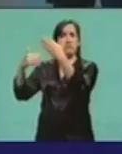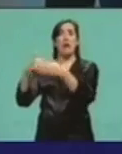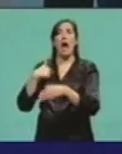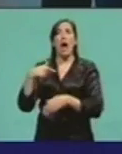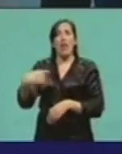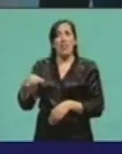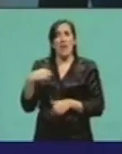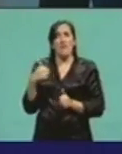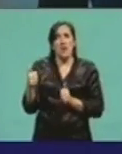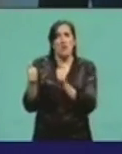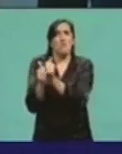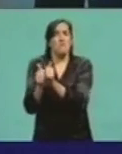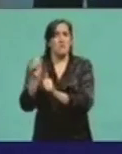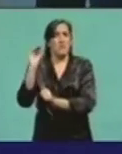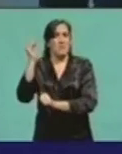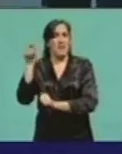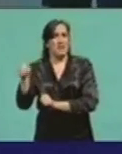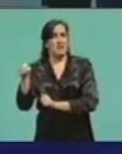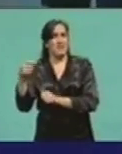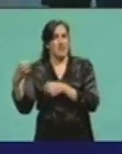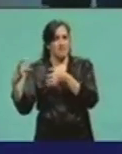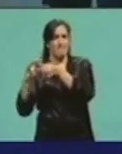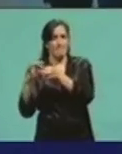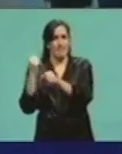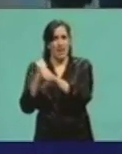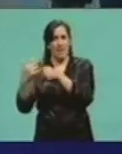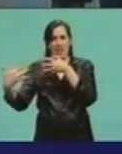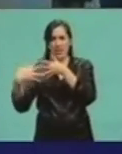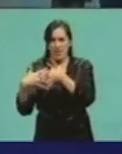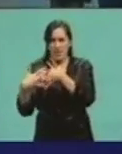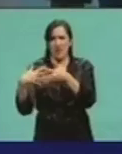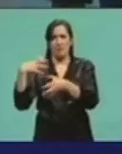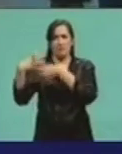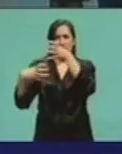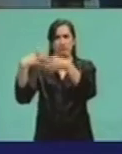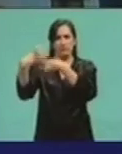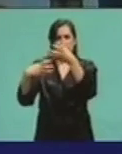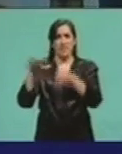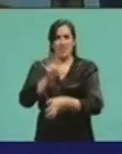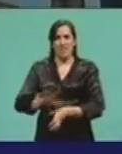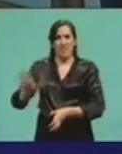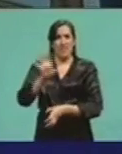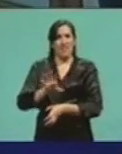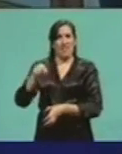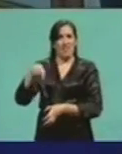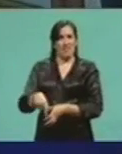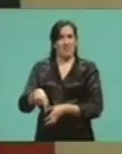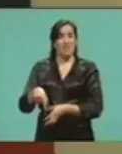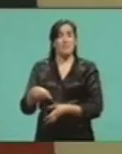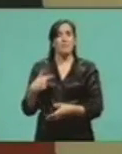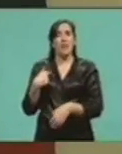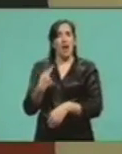junto a ellos, complementándonos, integrándonos y desarrollando la región porque tenemos la responsabilidad